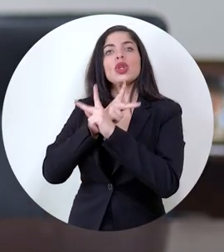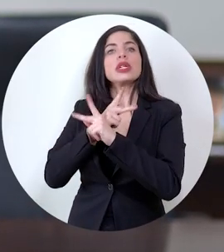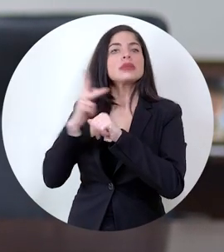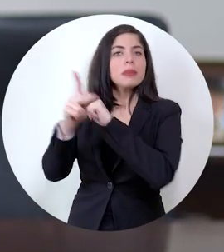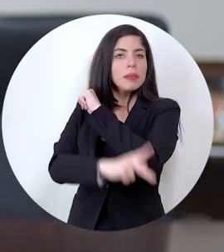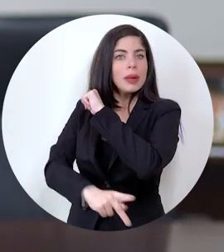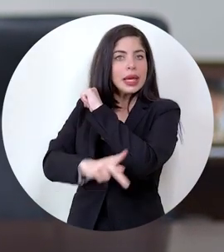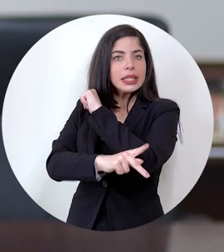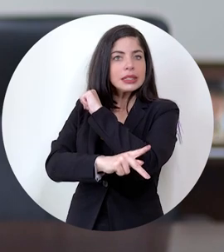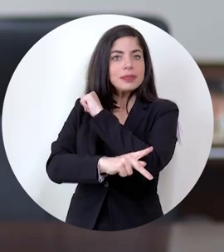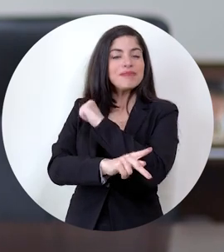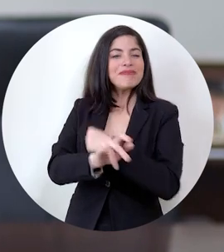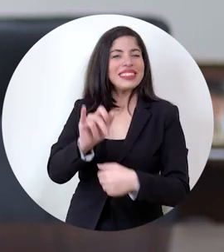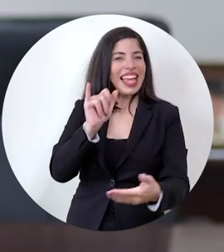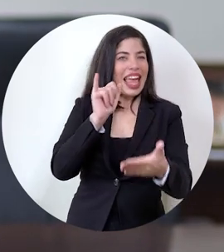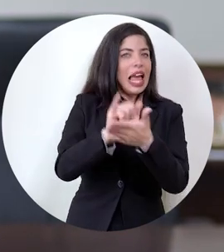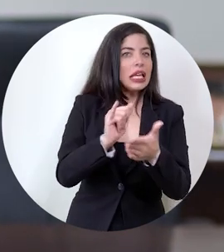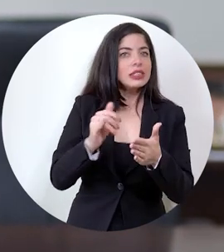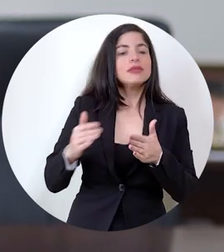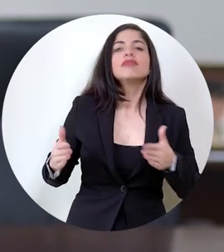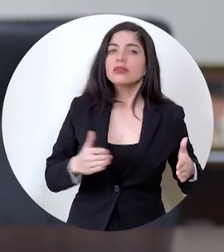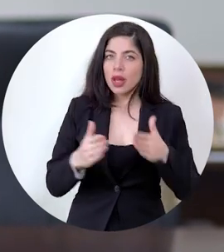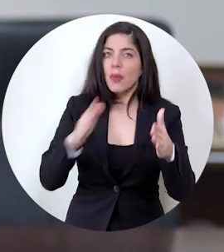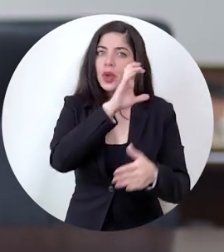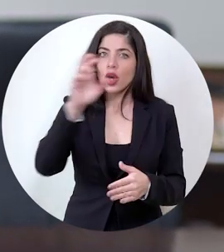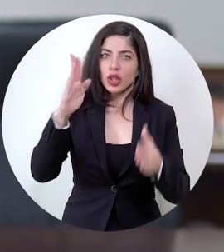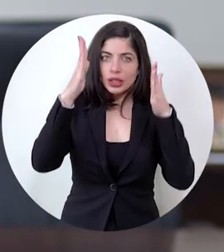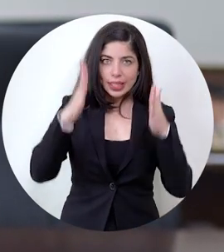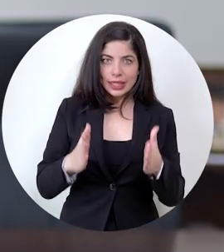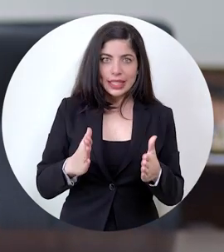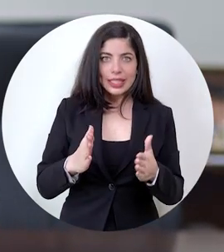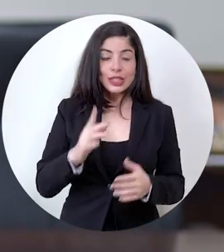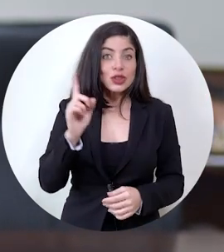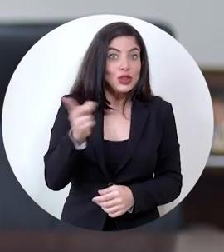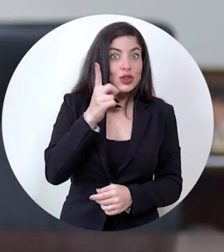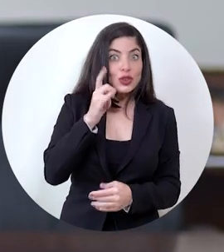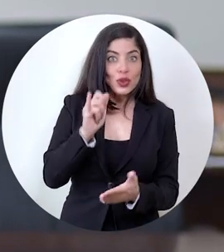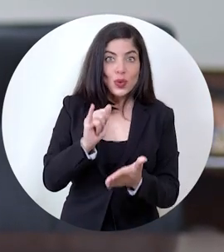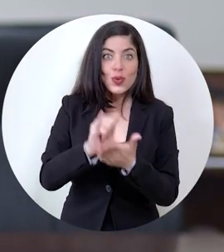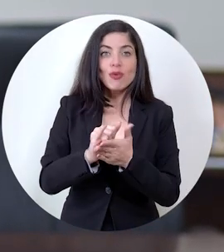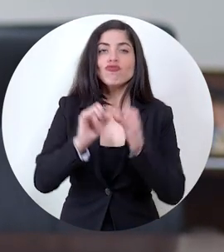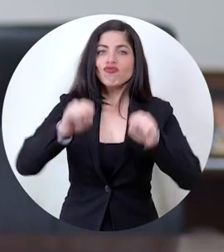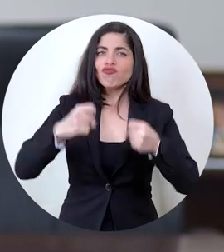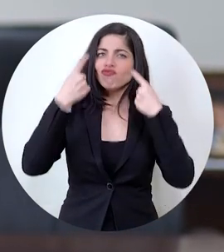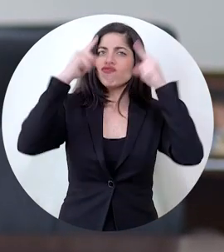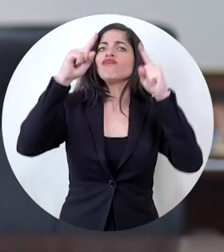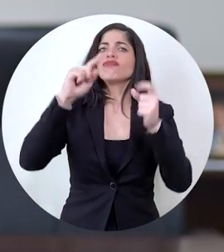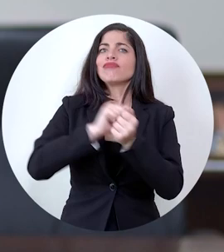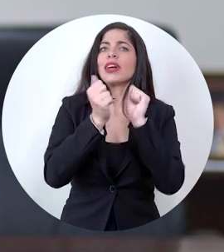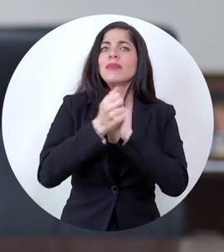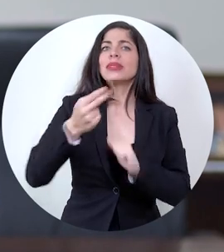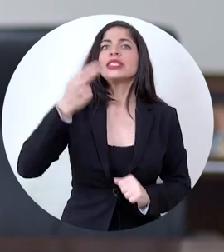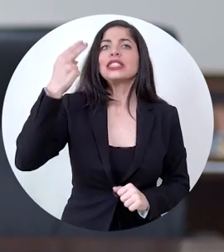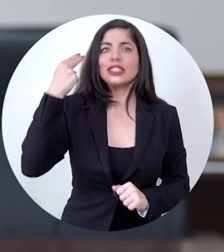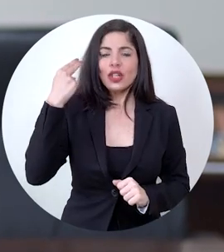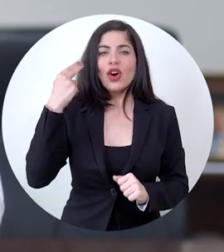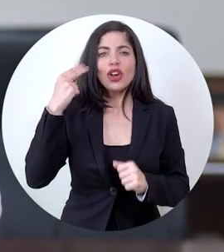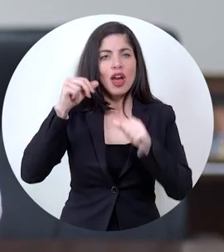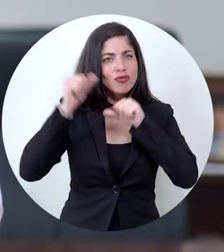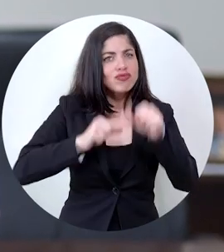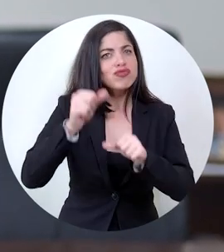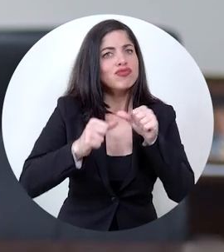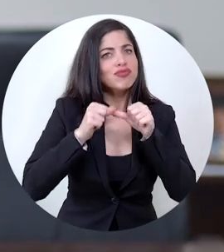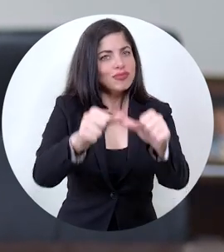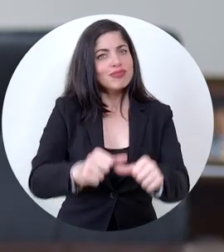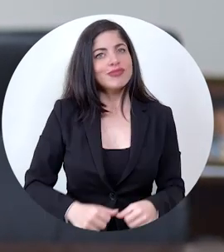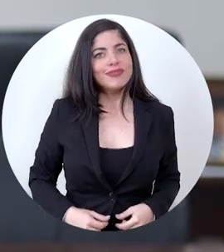y la protección de nuestro país. Esa es la ruta costarricense. Solo así haremos historia